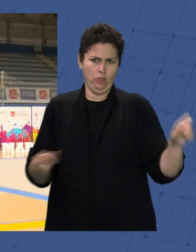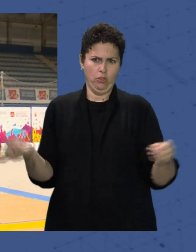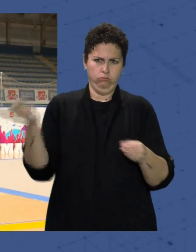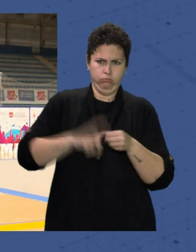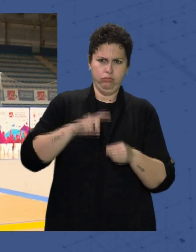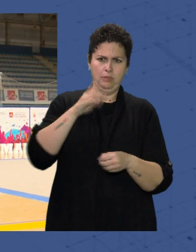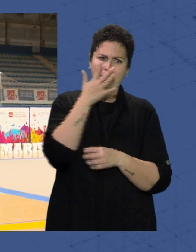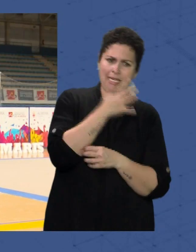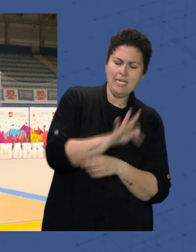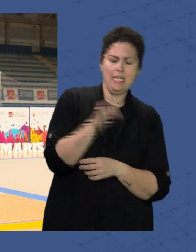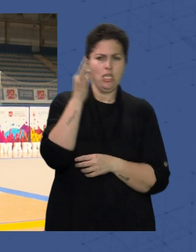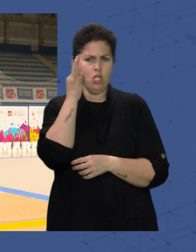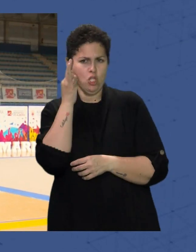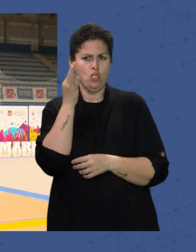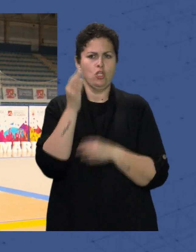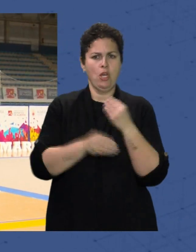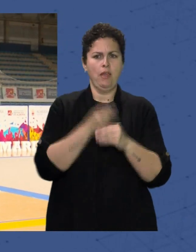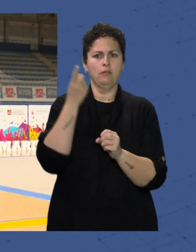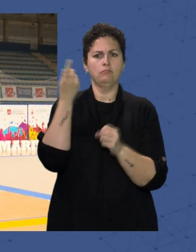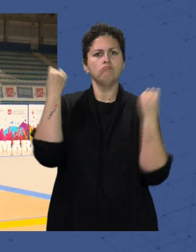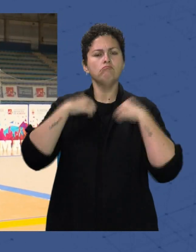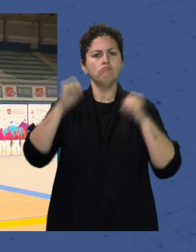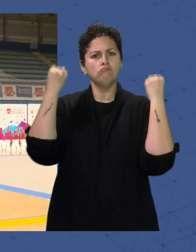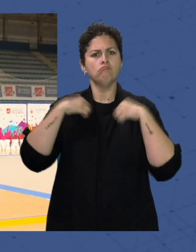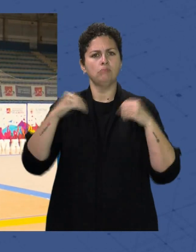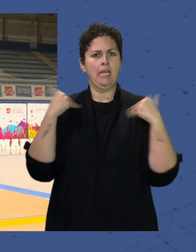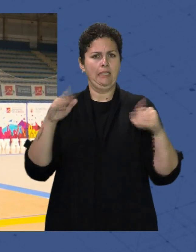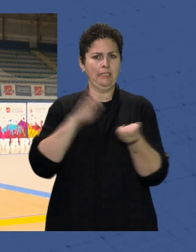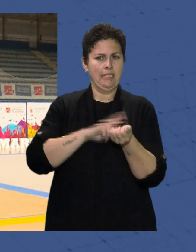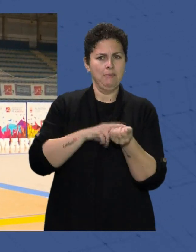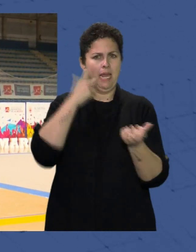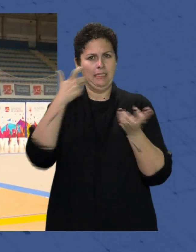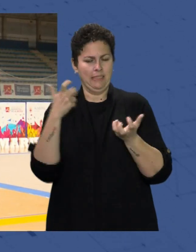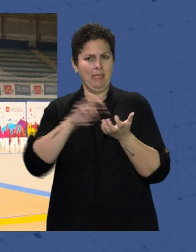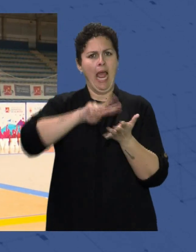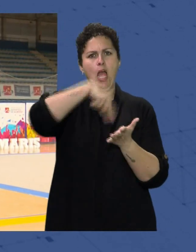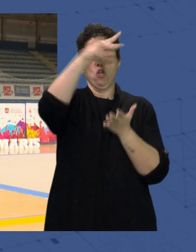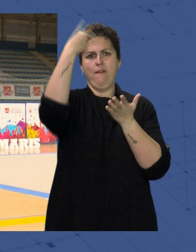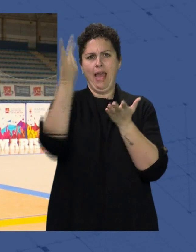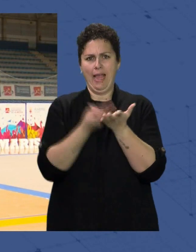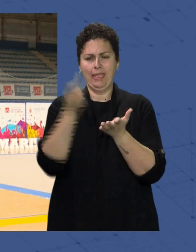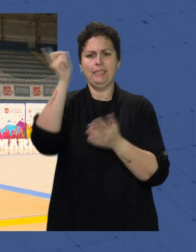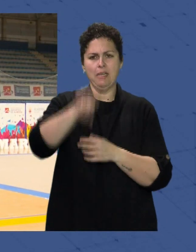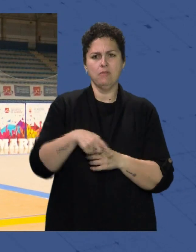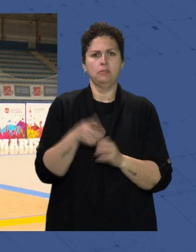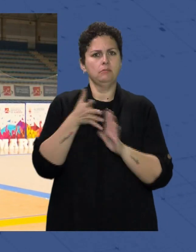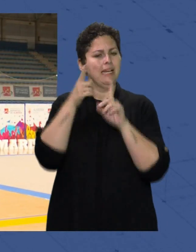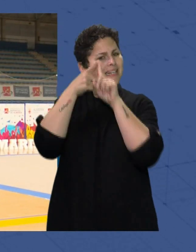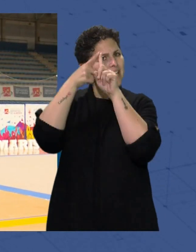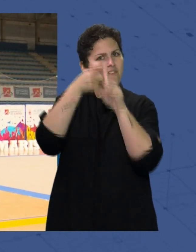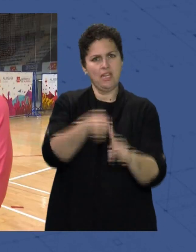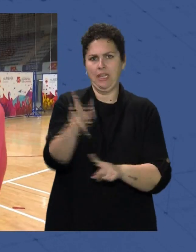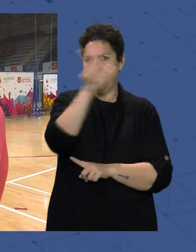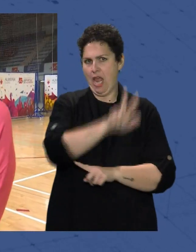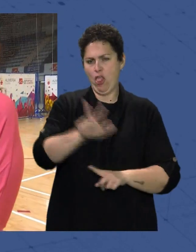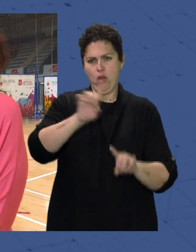niños y niñas Que practican La gimnasia rítmica Artística y acrobática Que se están convirtiendo En un referente A nivel nacional